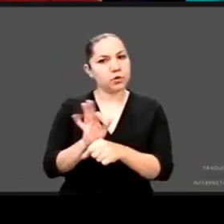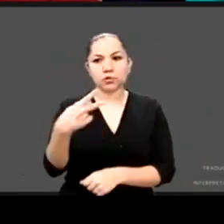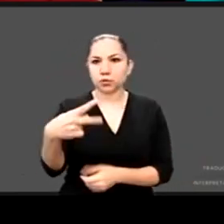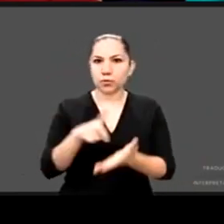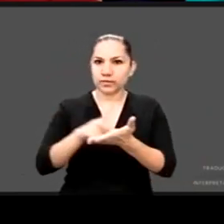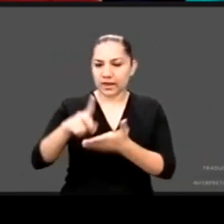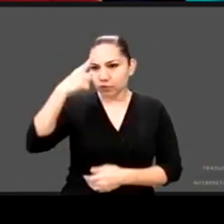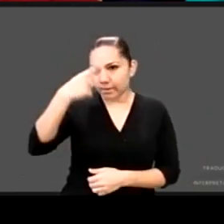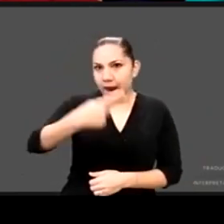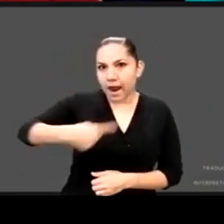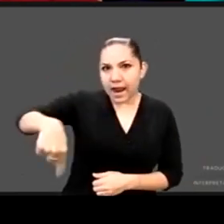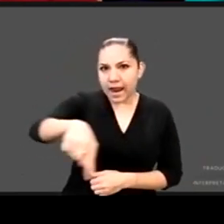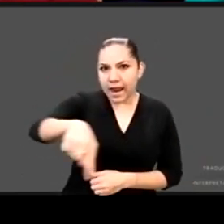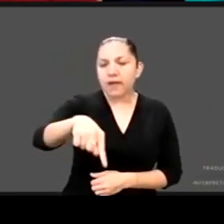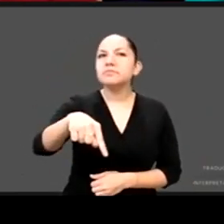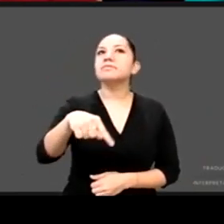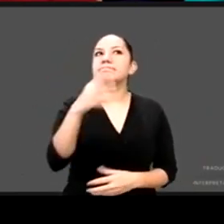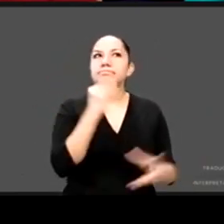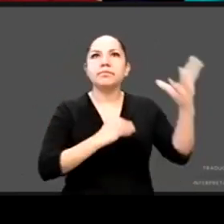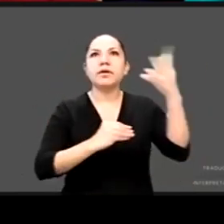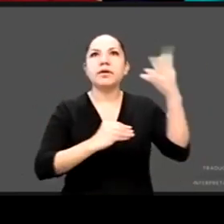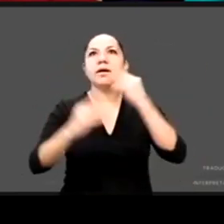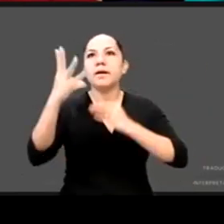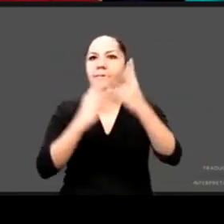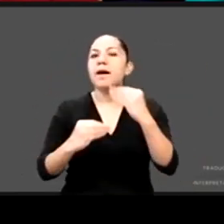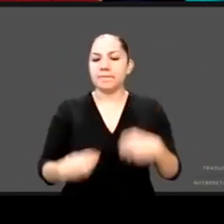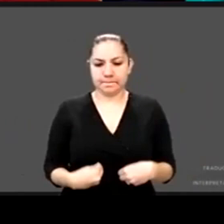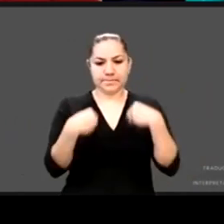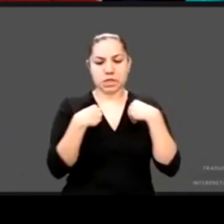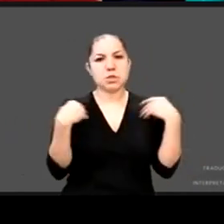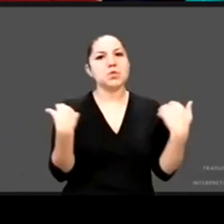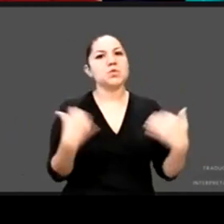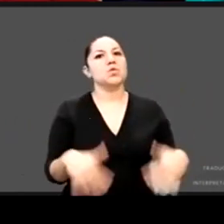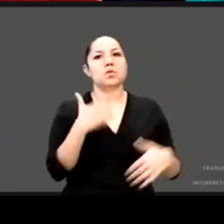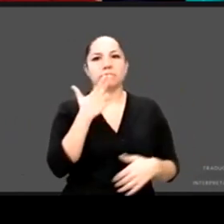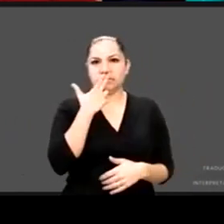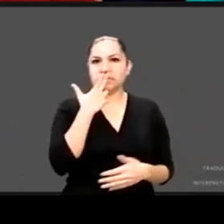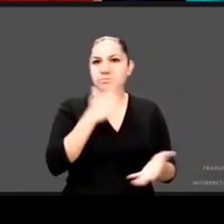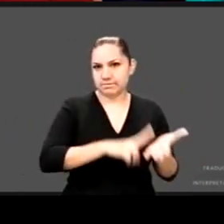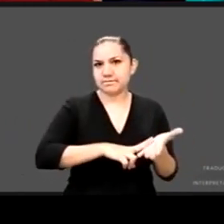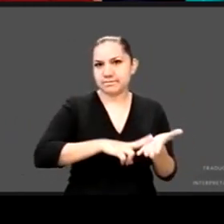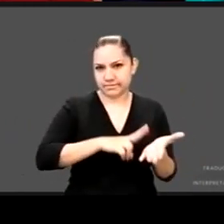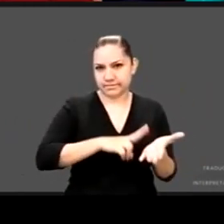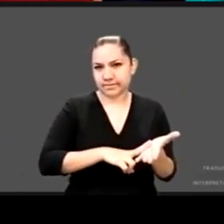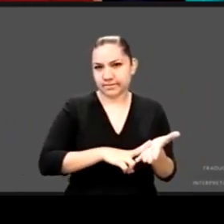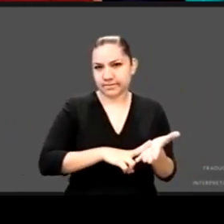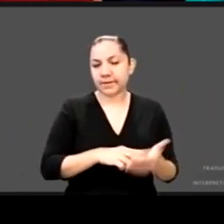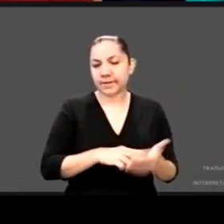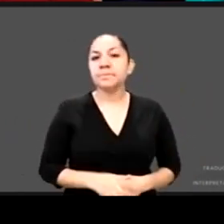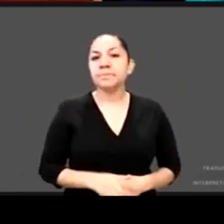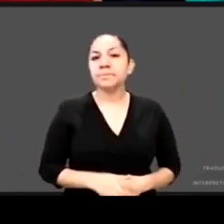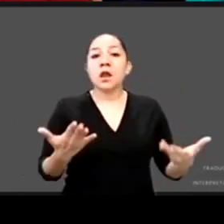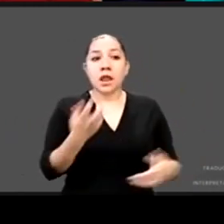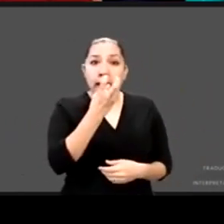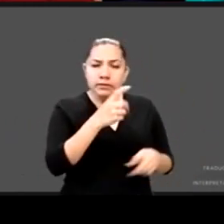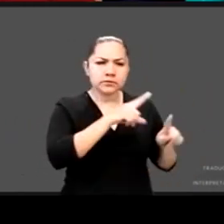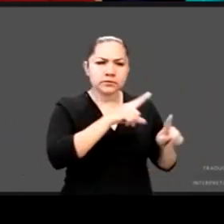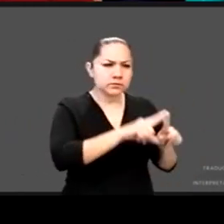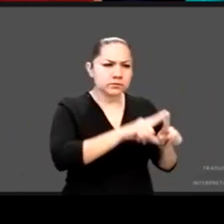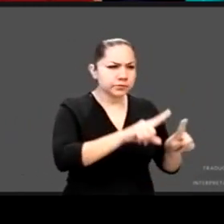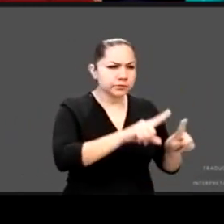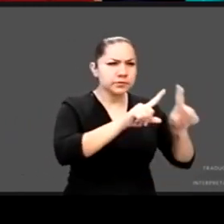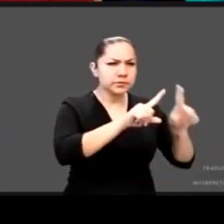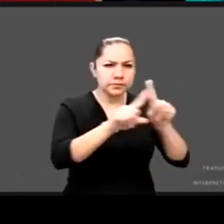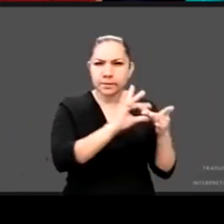retos que estamos enfrentando como sociedad global nos demandan una reflexión profunda sobre las implicaciones que está